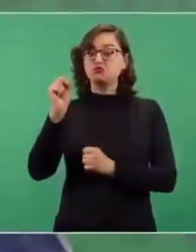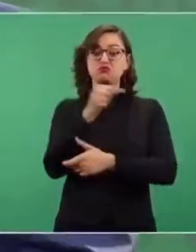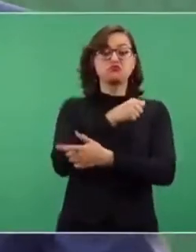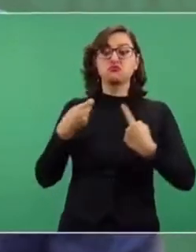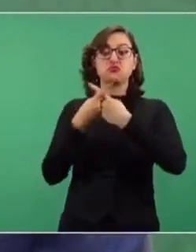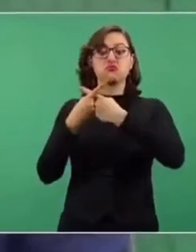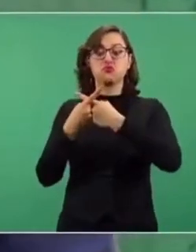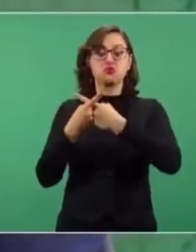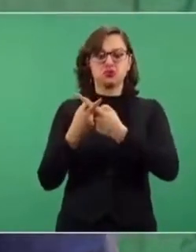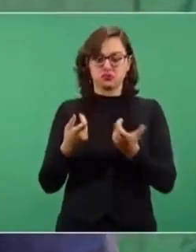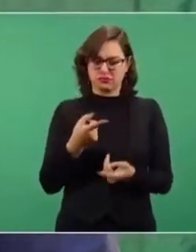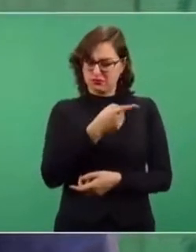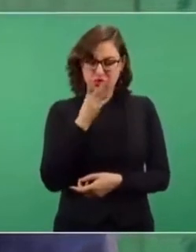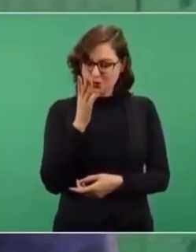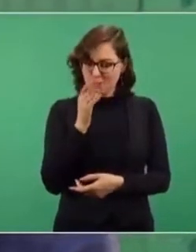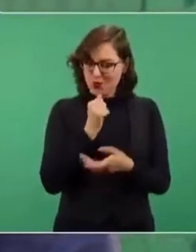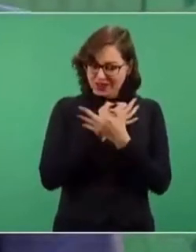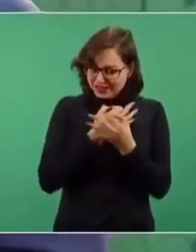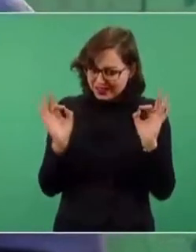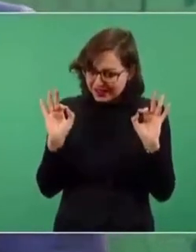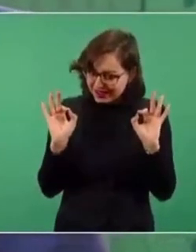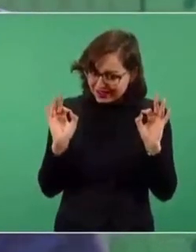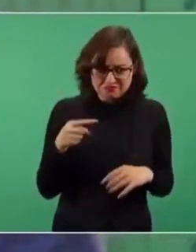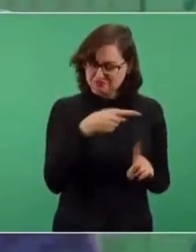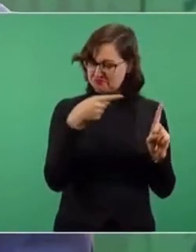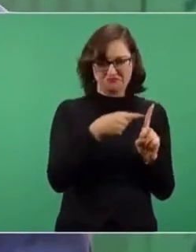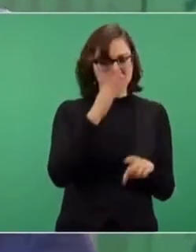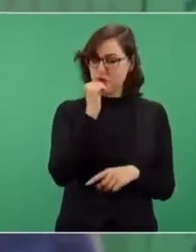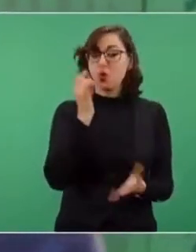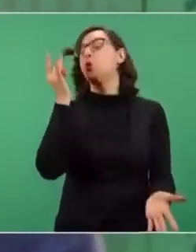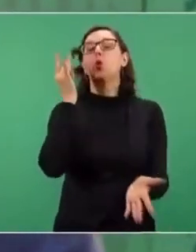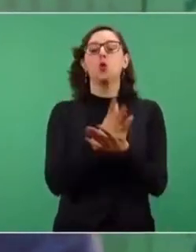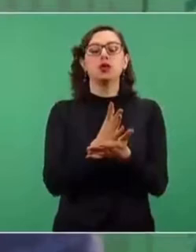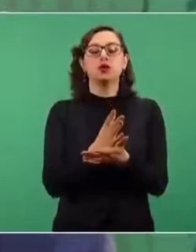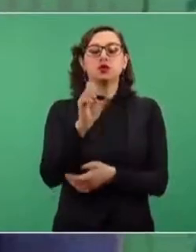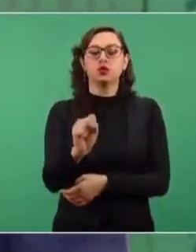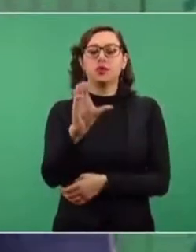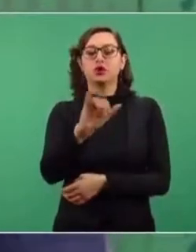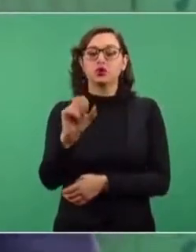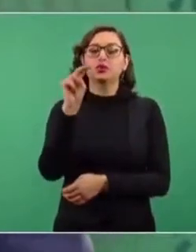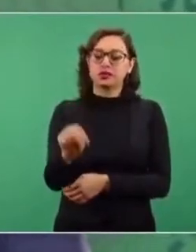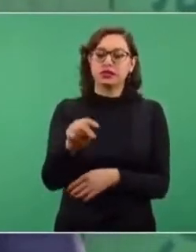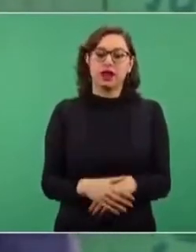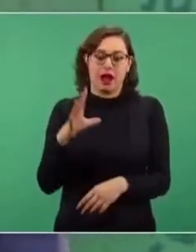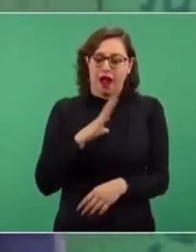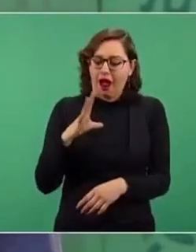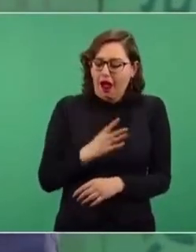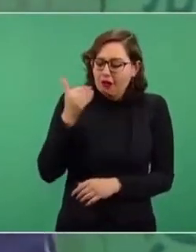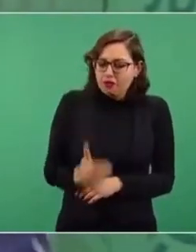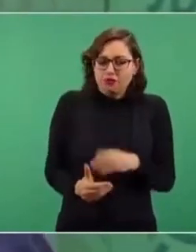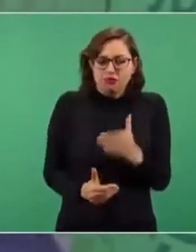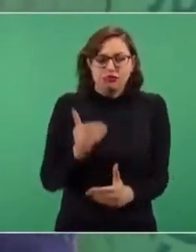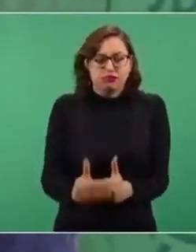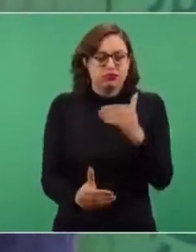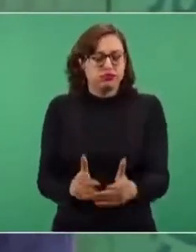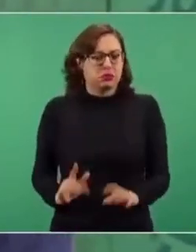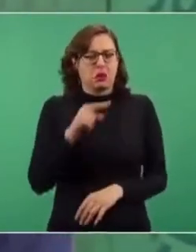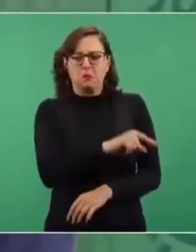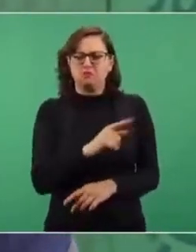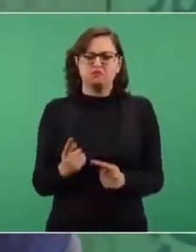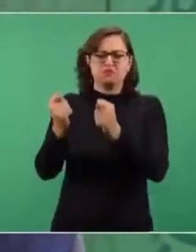una ley. Eso corresponde a la Suprema Corte y existe para eso un procedimiento. Pues vamos hasta allá.